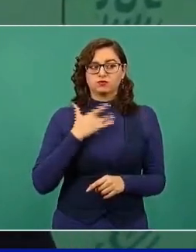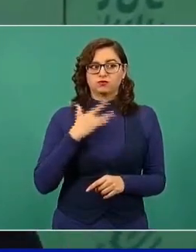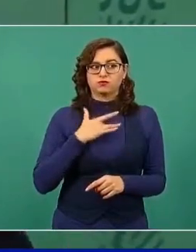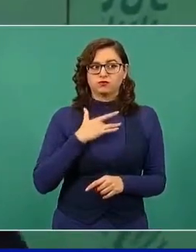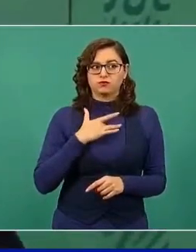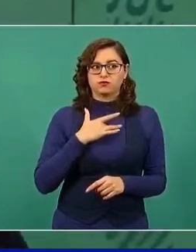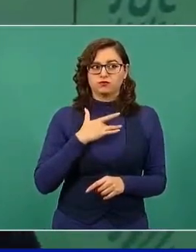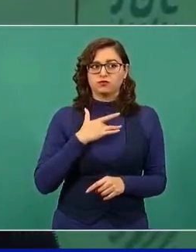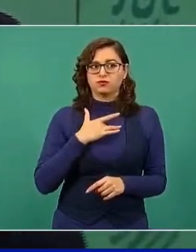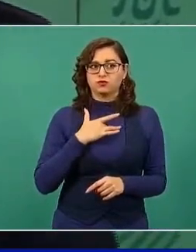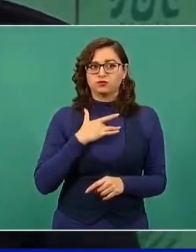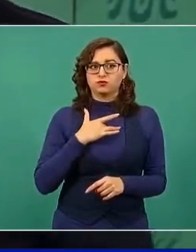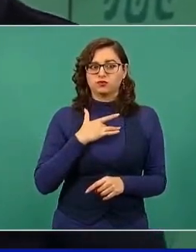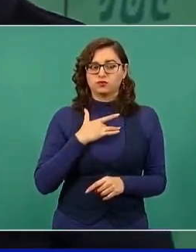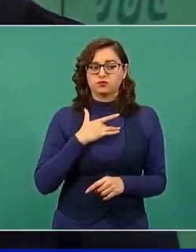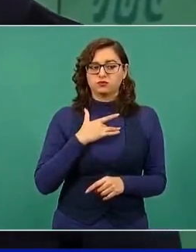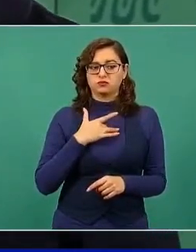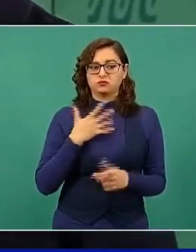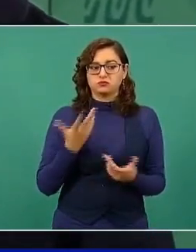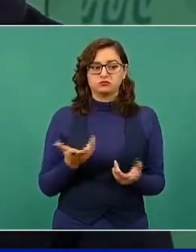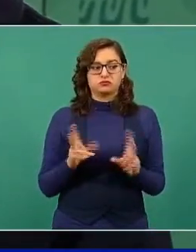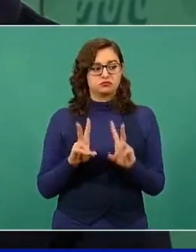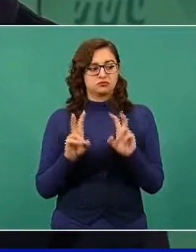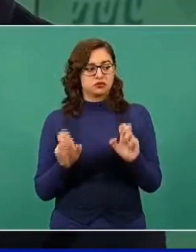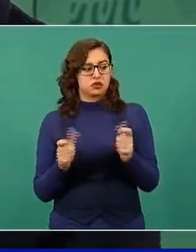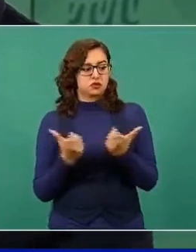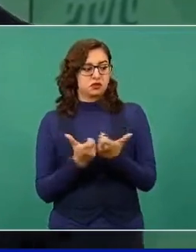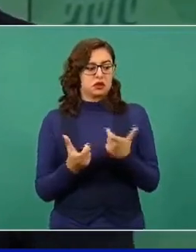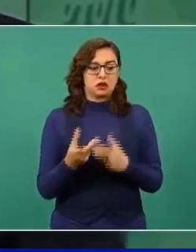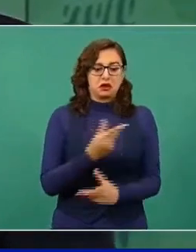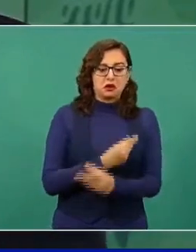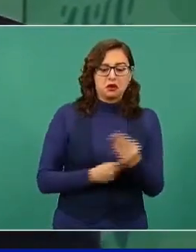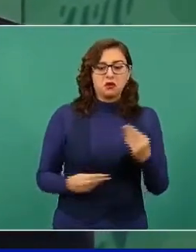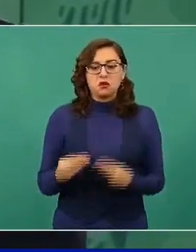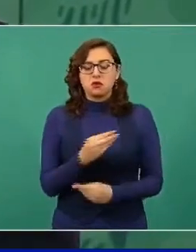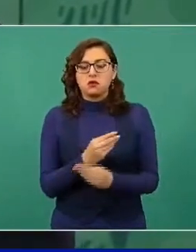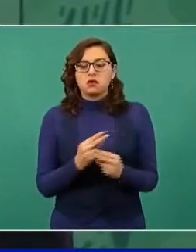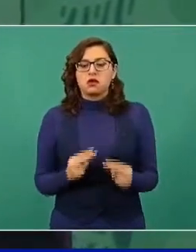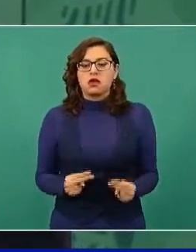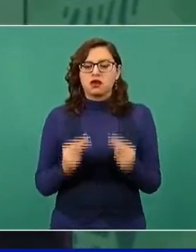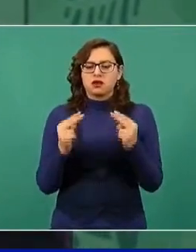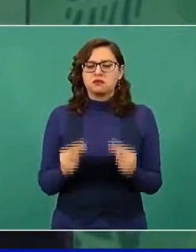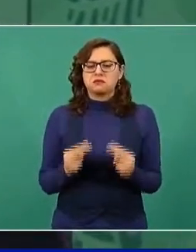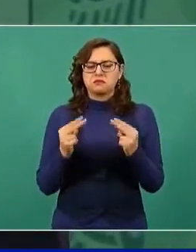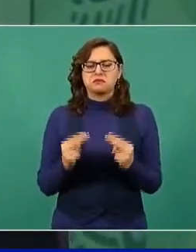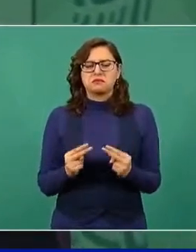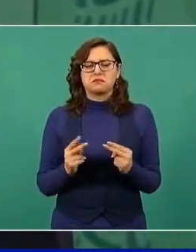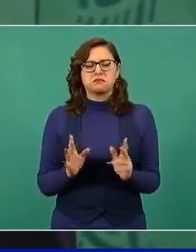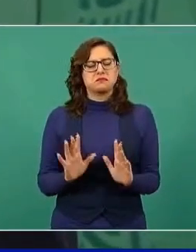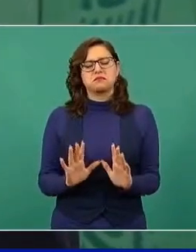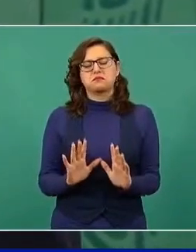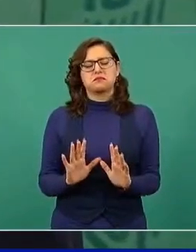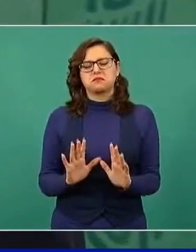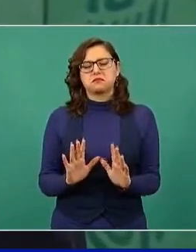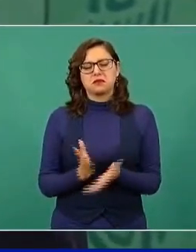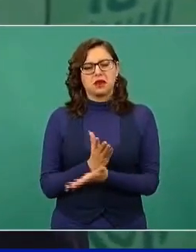la cuestión económica comercial, no nos conviene